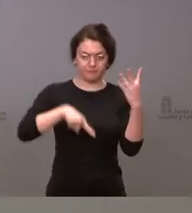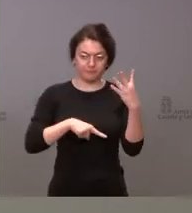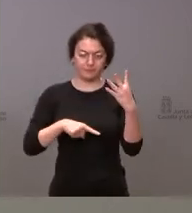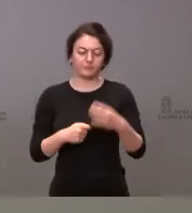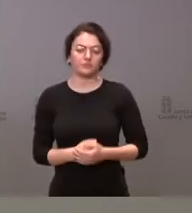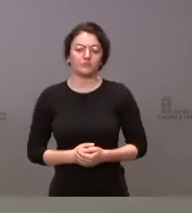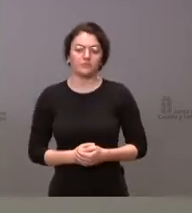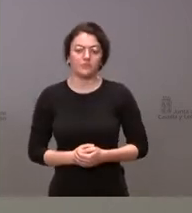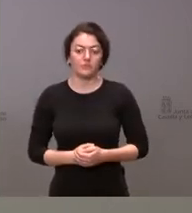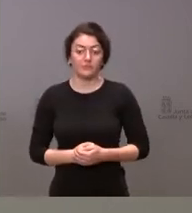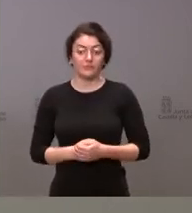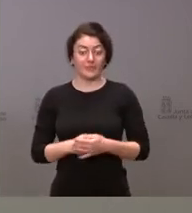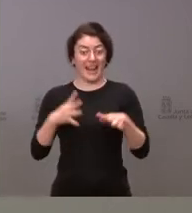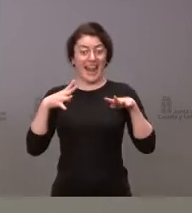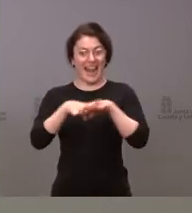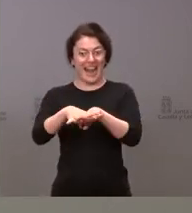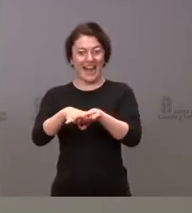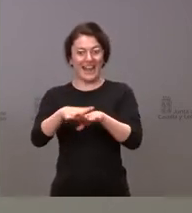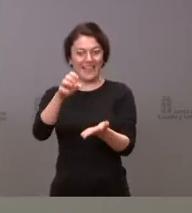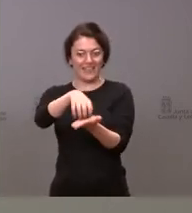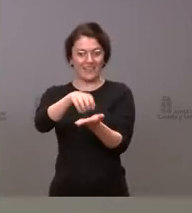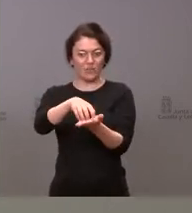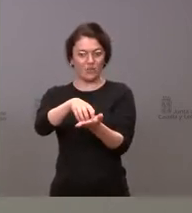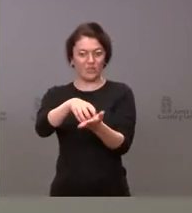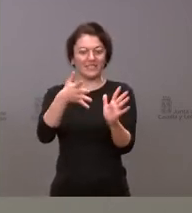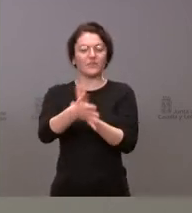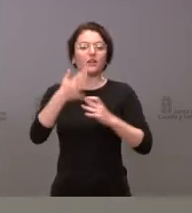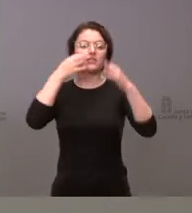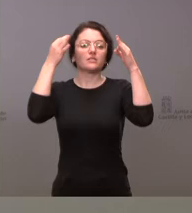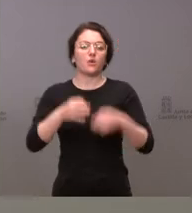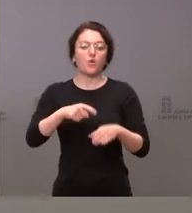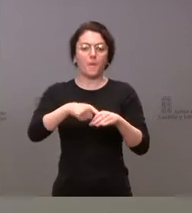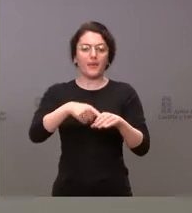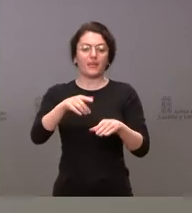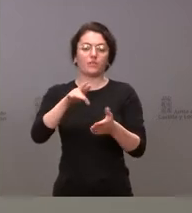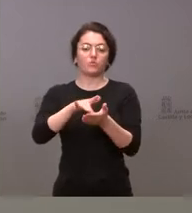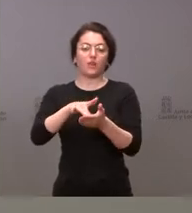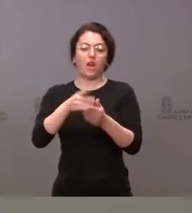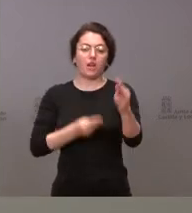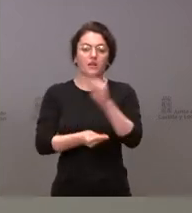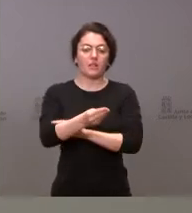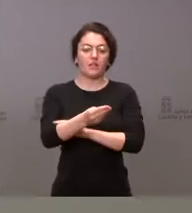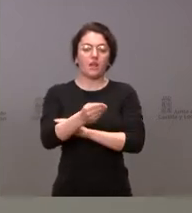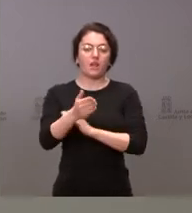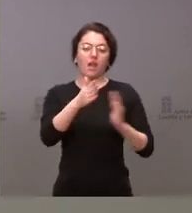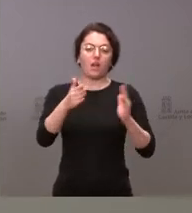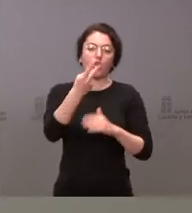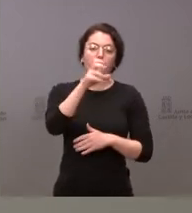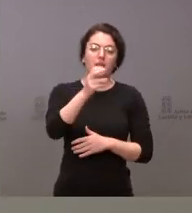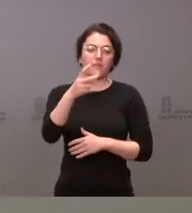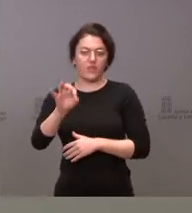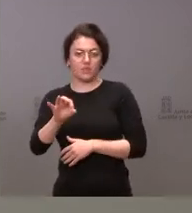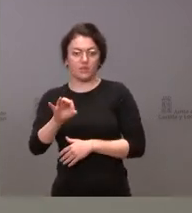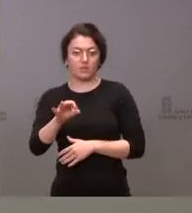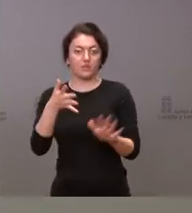Con esta red de centro nos aseguramos que haya plaza para todos los nacidos en el año 2020 y que el mayor número de familias pueda